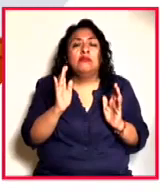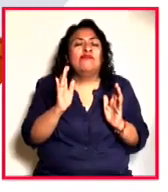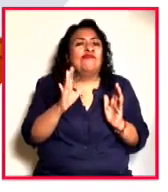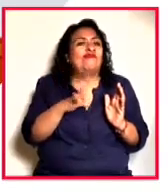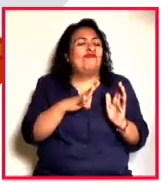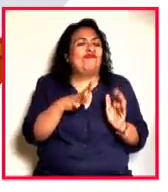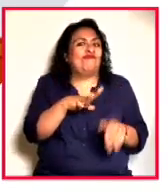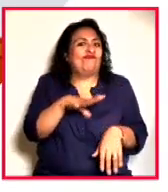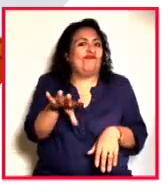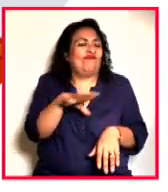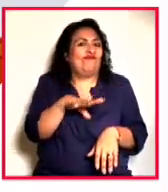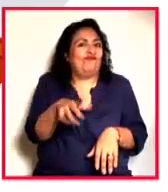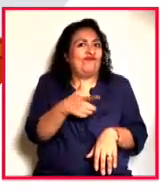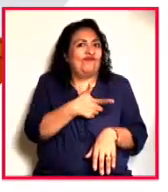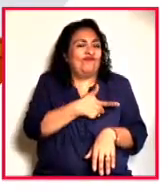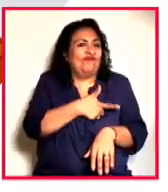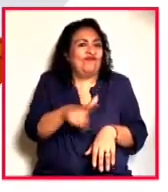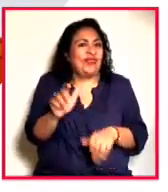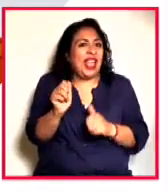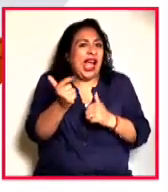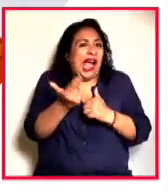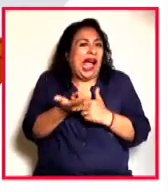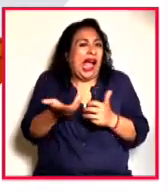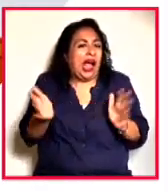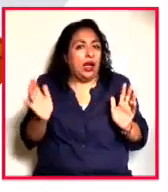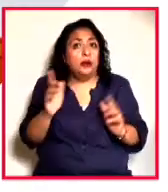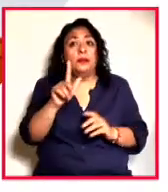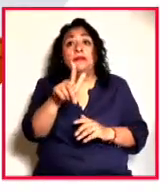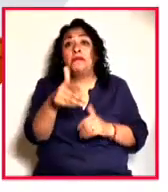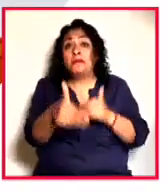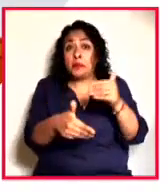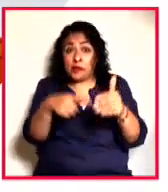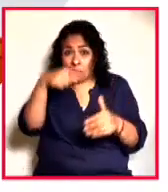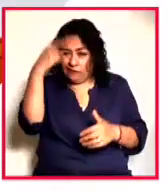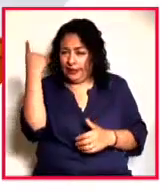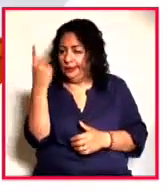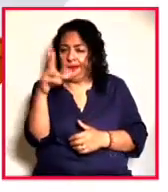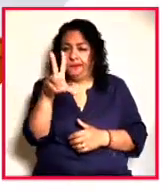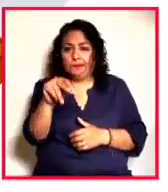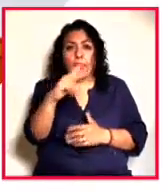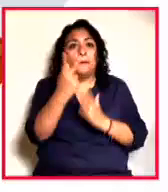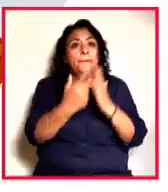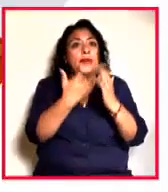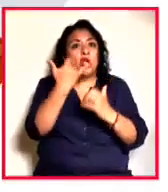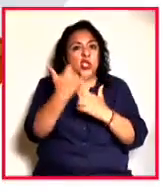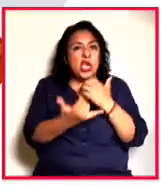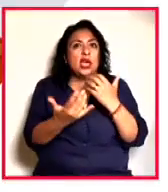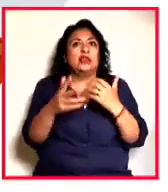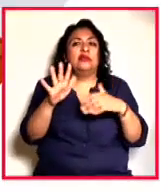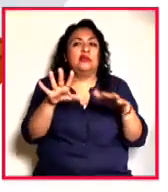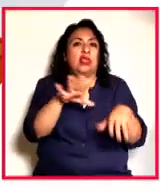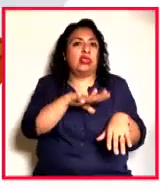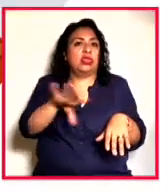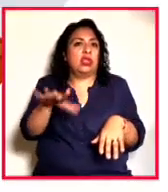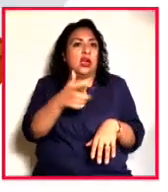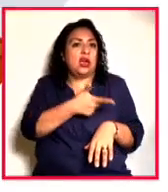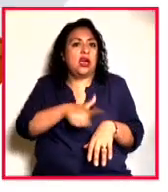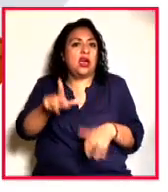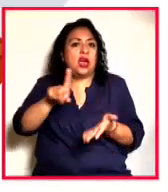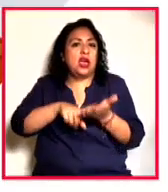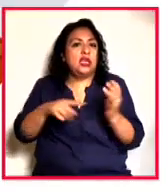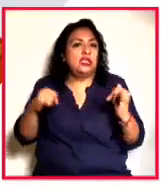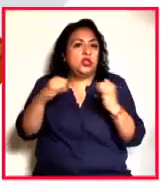cierto como escozor, así como que hay algo. El camino no ha sido fácil, sus proyectos fueron muchas veces rechazados por las instituciones